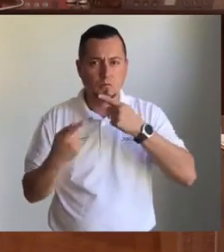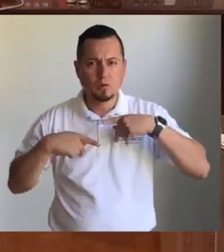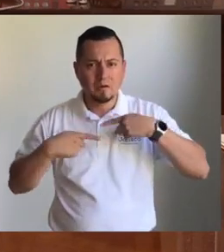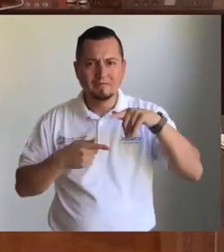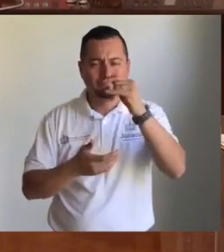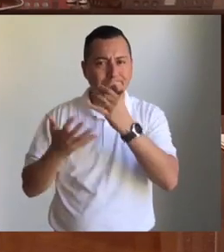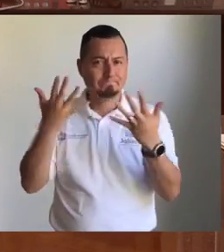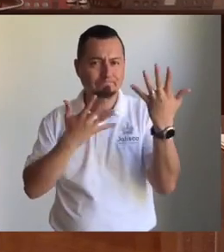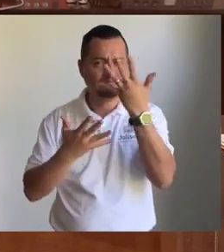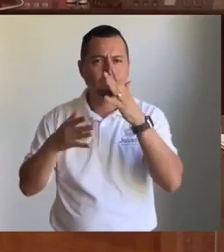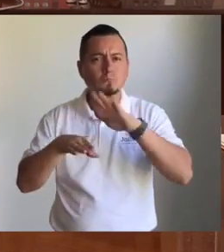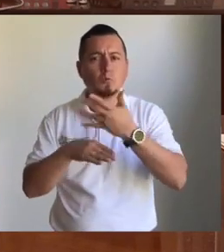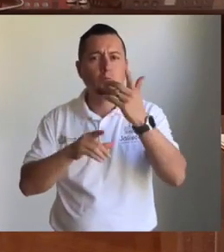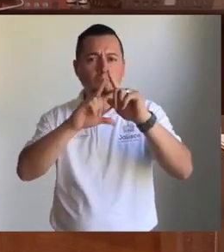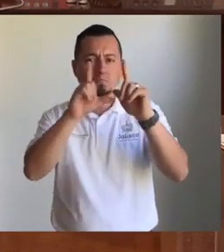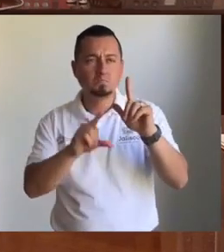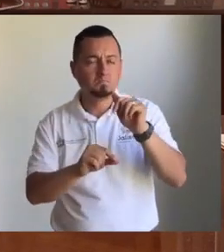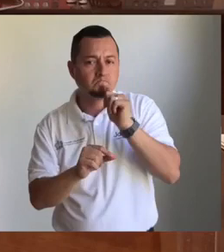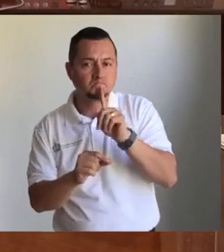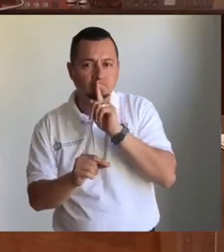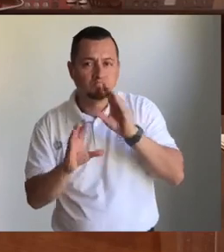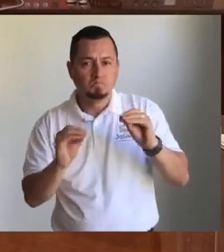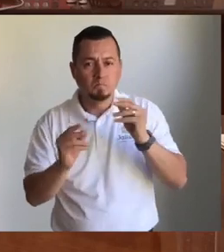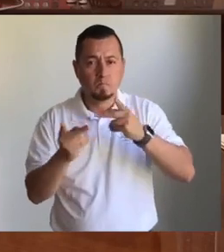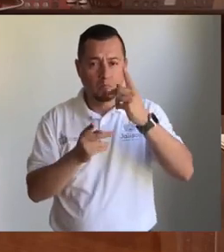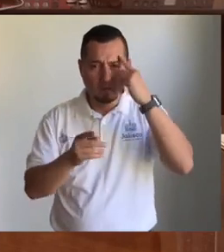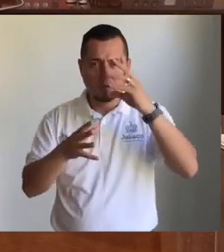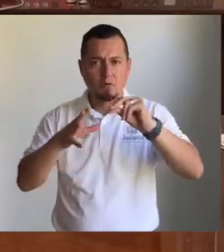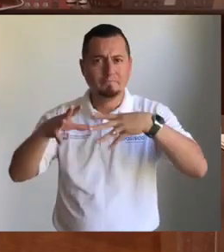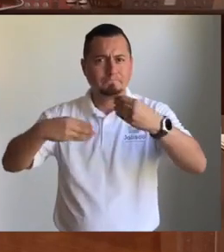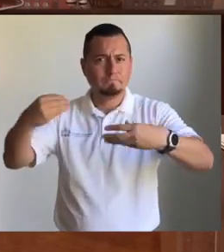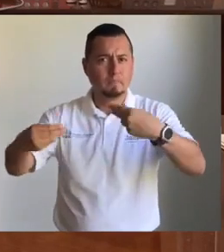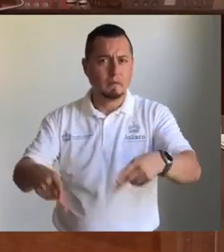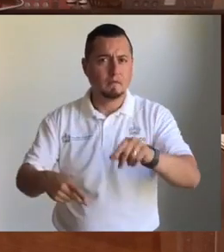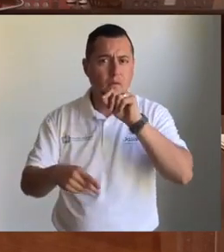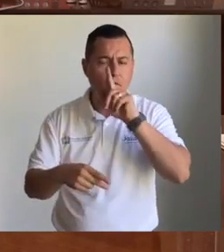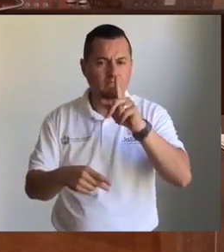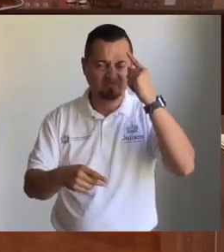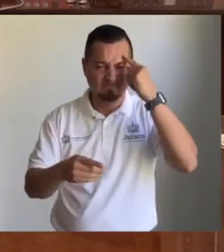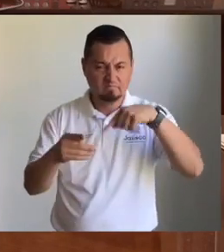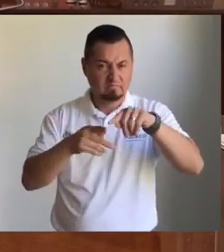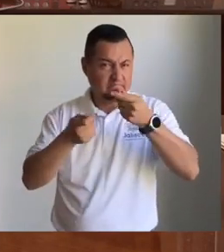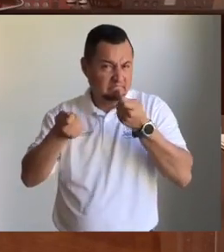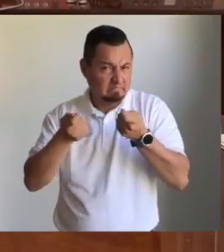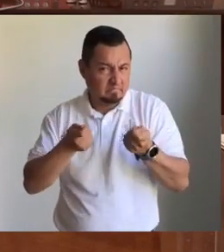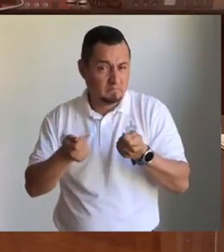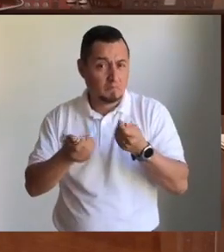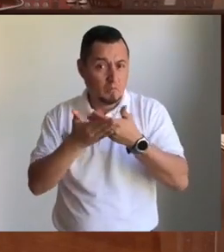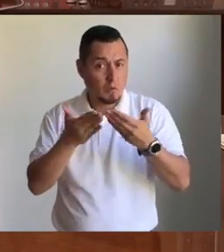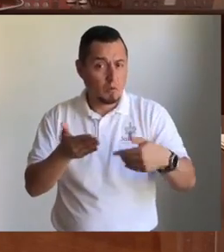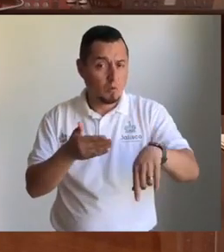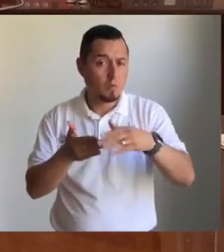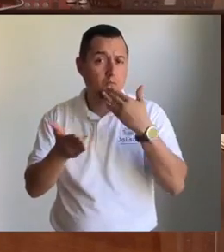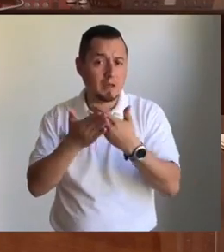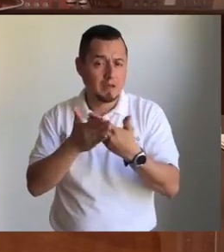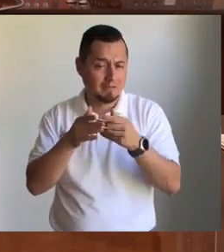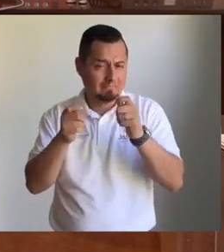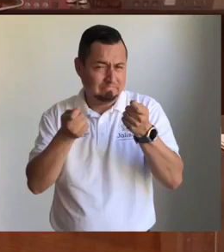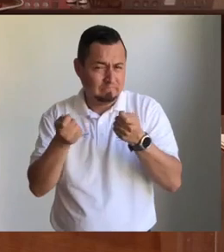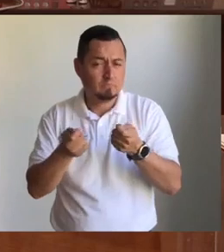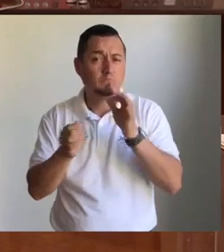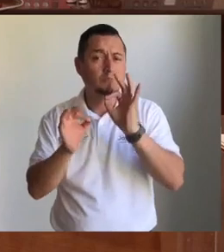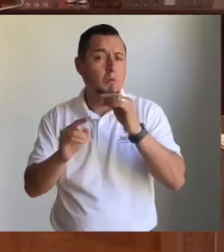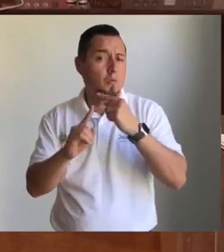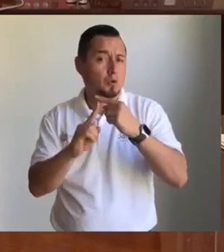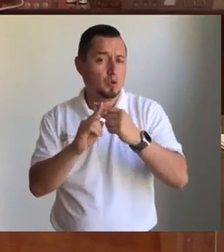población. Teníamos que tomar decisiones a tiempo para evitar que el virus se propagara de manera acelerada en Jalisco. A estas fechas, los resultados de esta